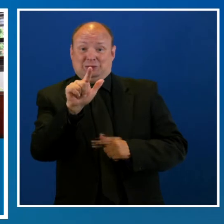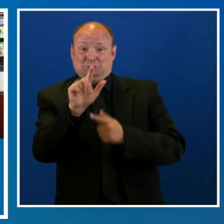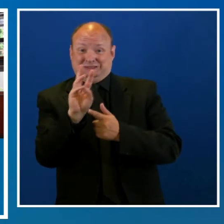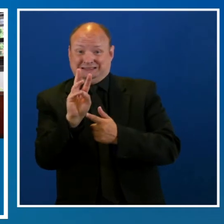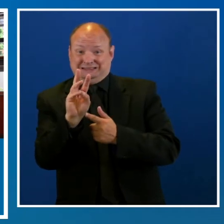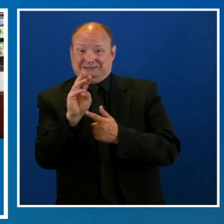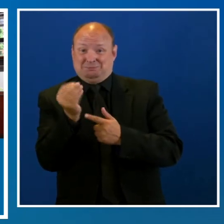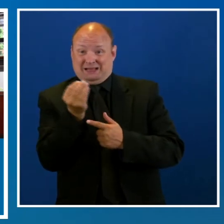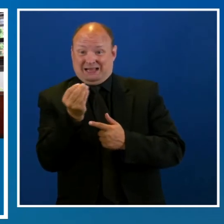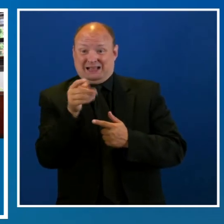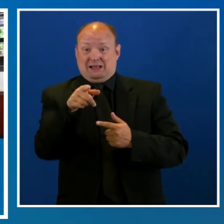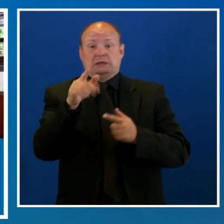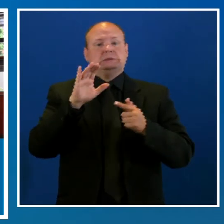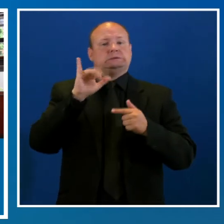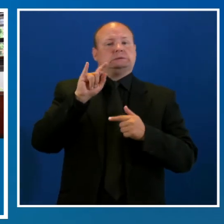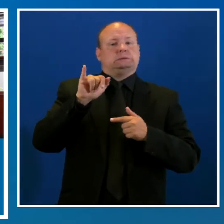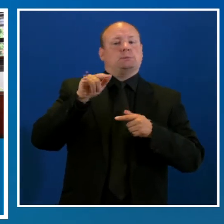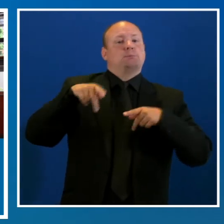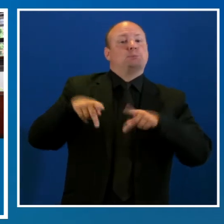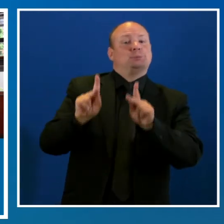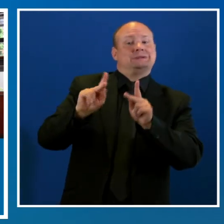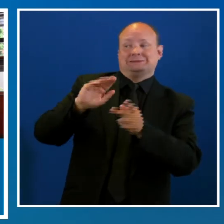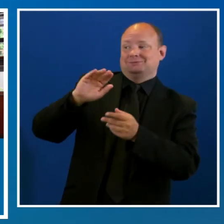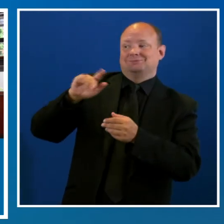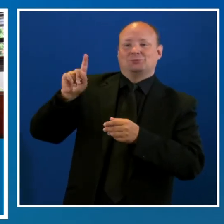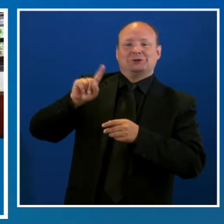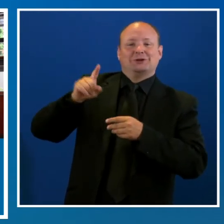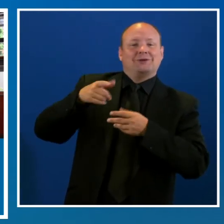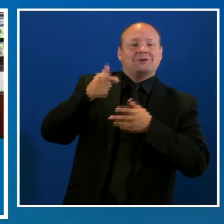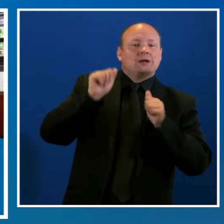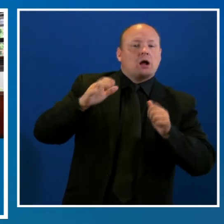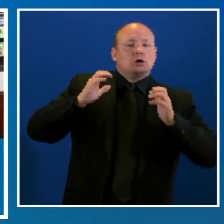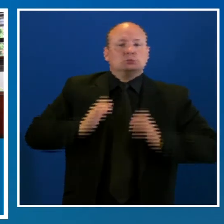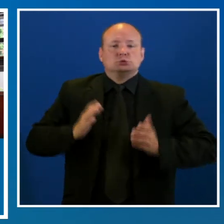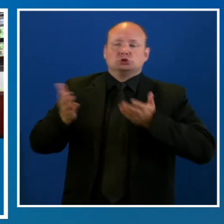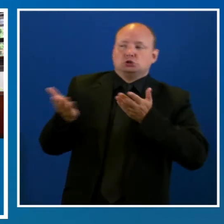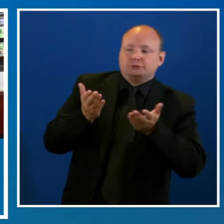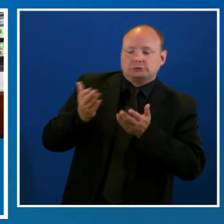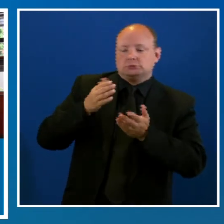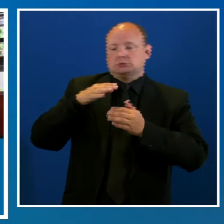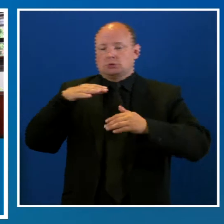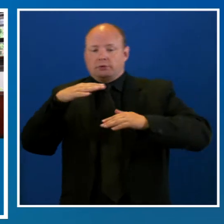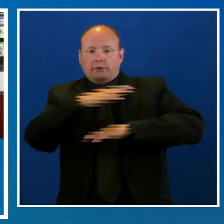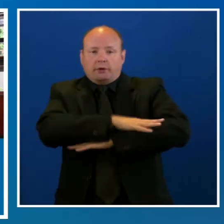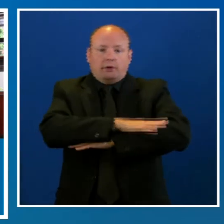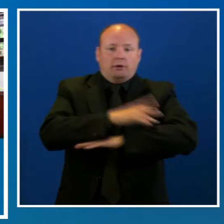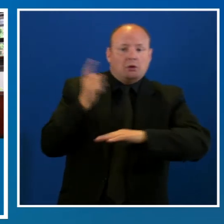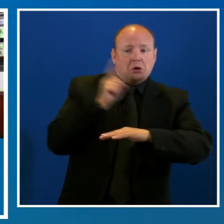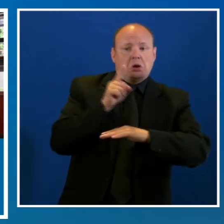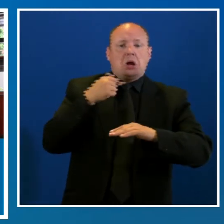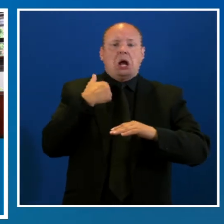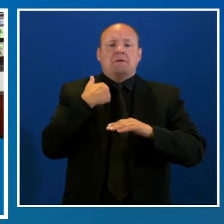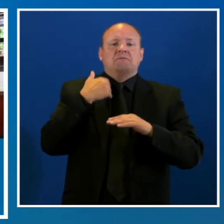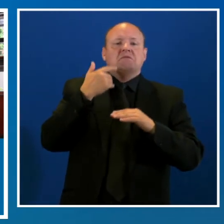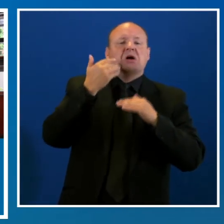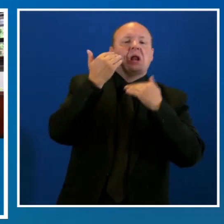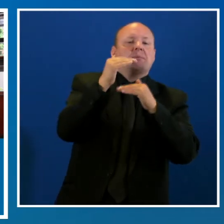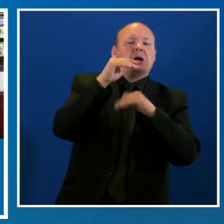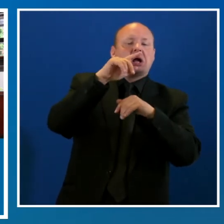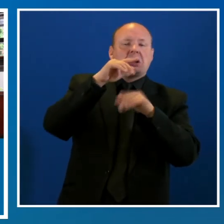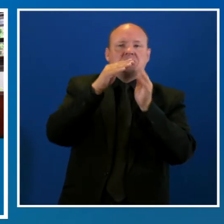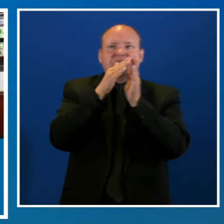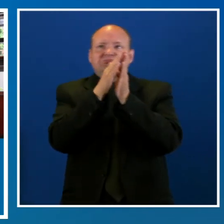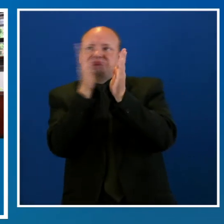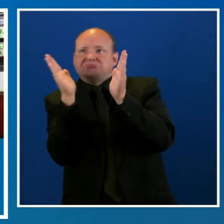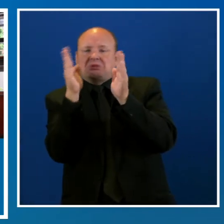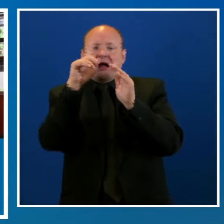de julio, el centro de permisos de la ciudad y el mostrador de servicios al cliente aquí en ayuntamiento reabrirán con horario limitado los lunes